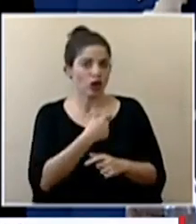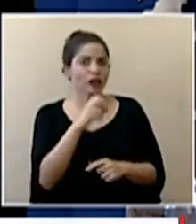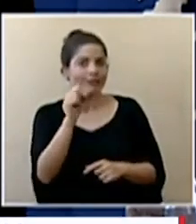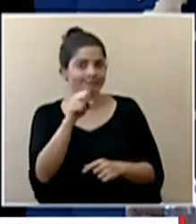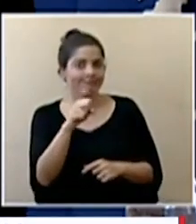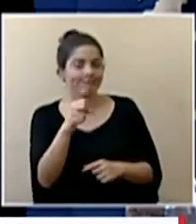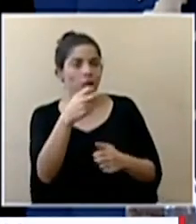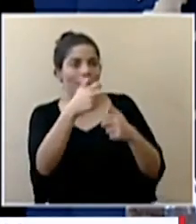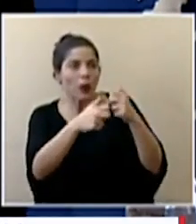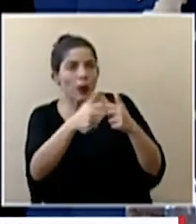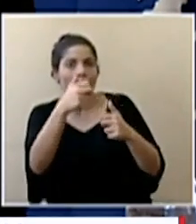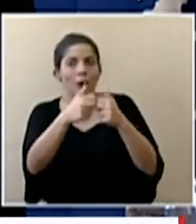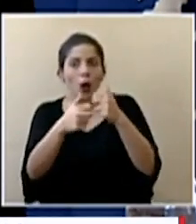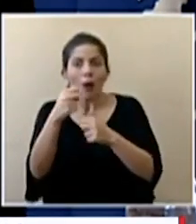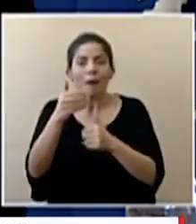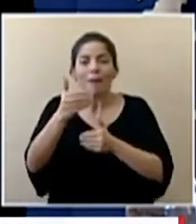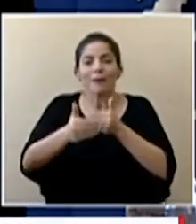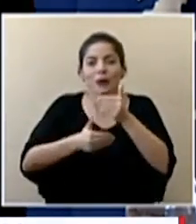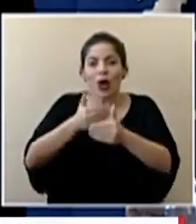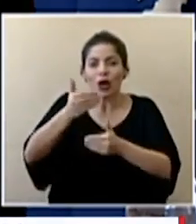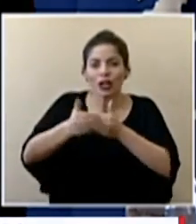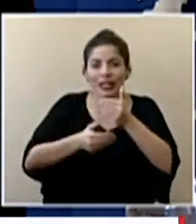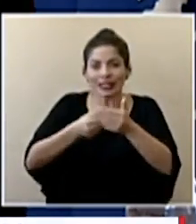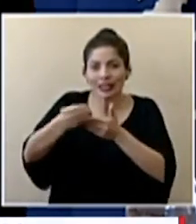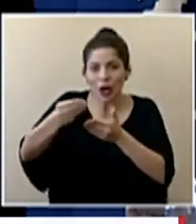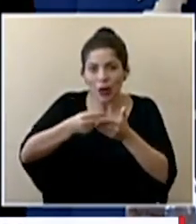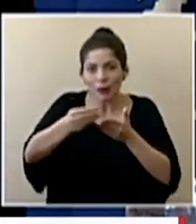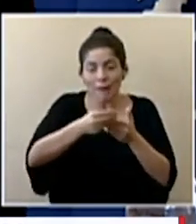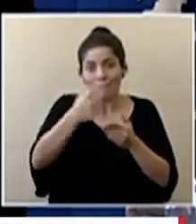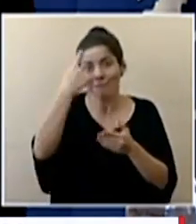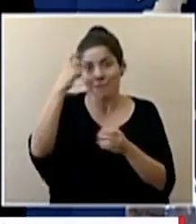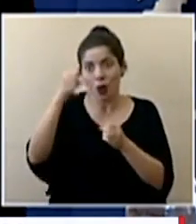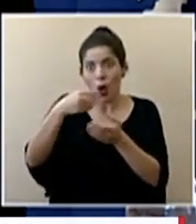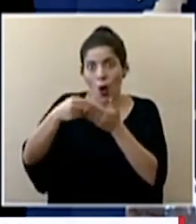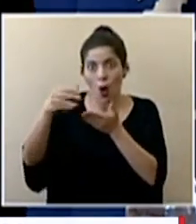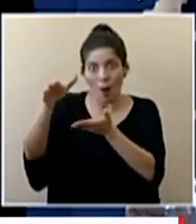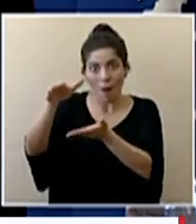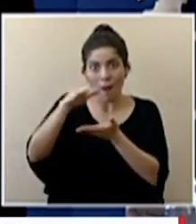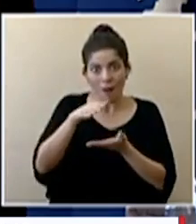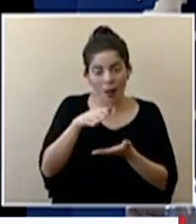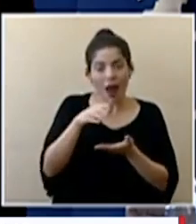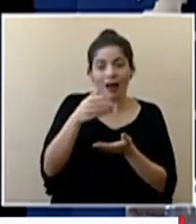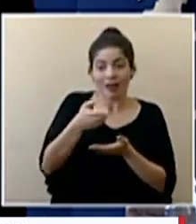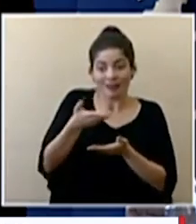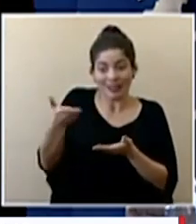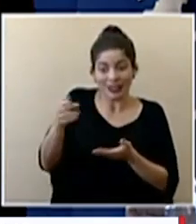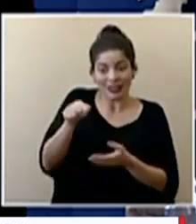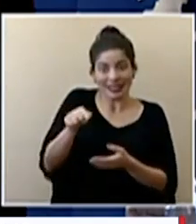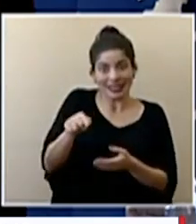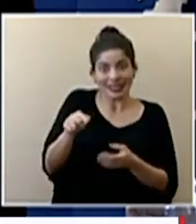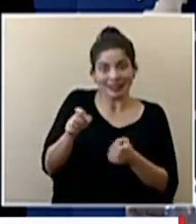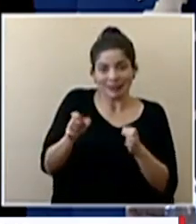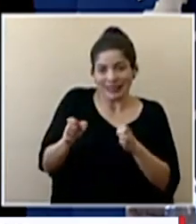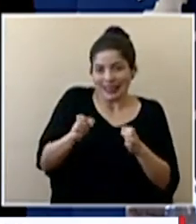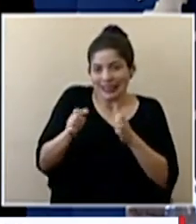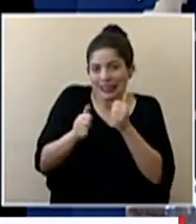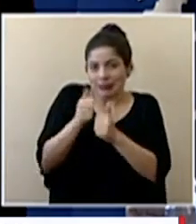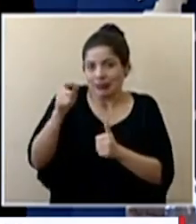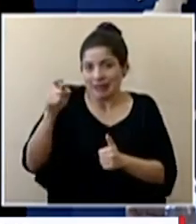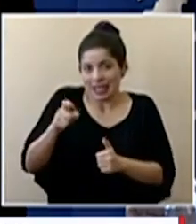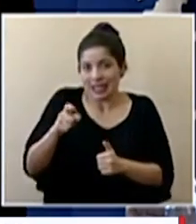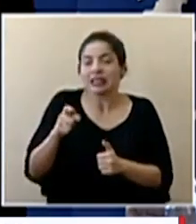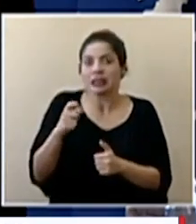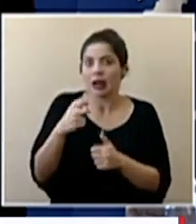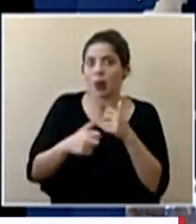digamos con la logística de aprovisionarnos de los artículos estratégicos y por eso